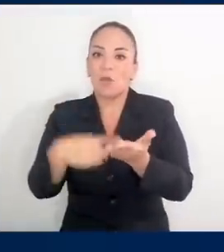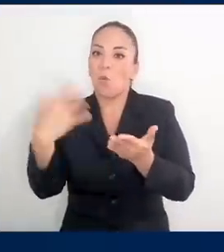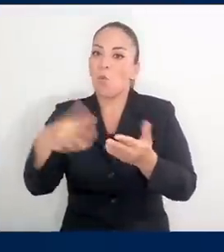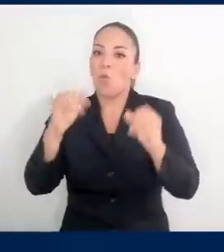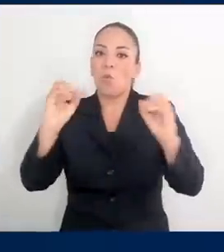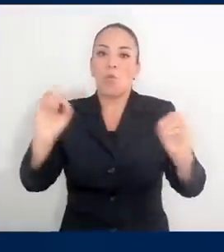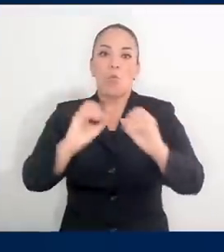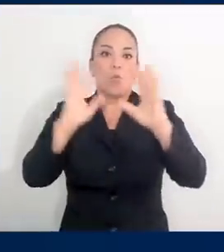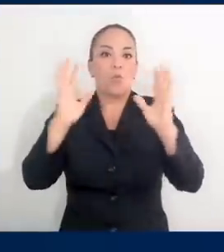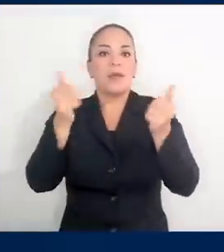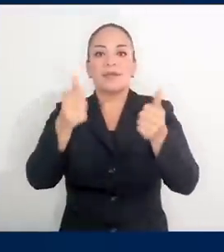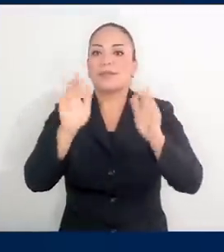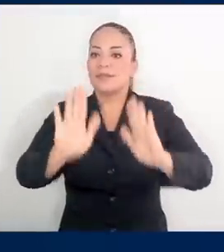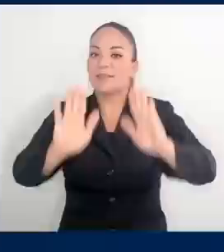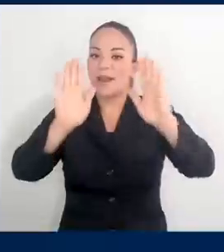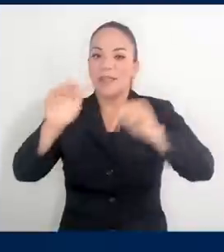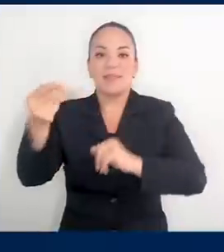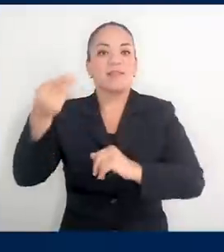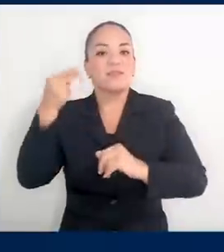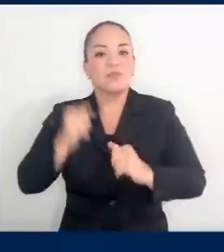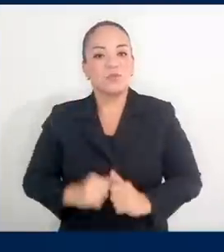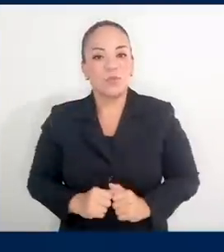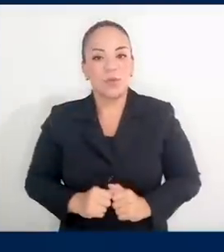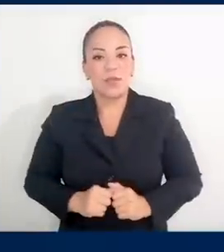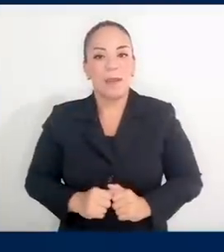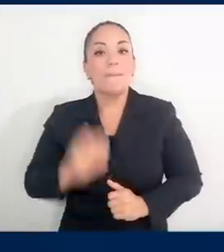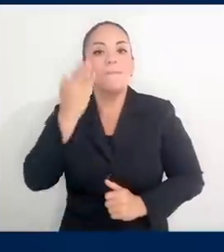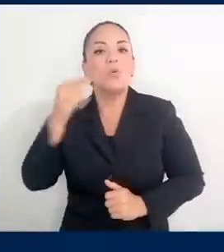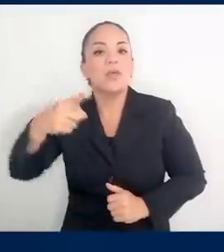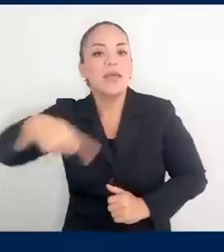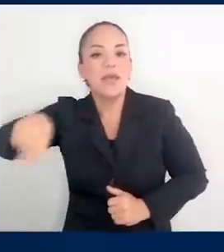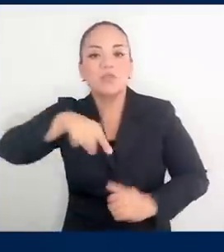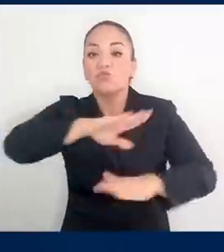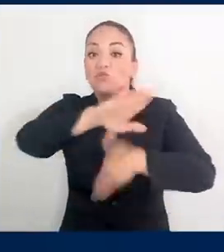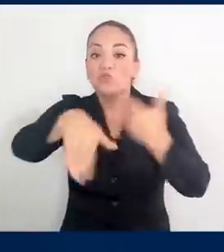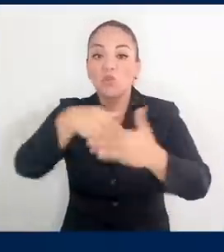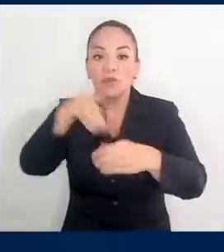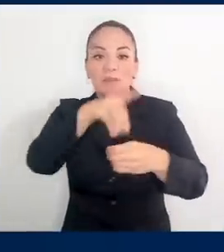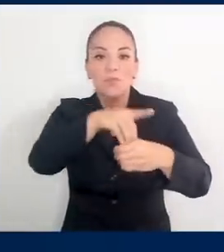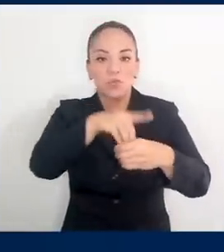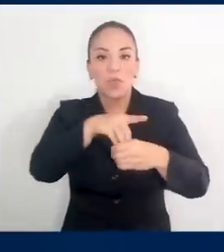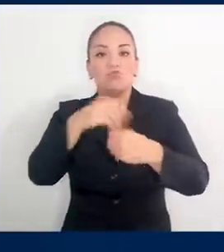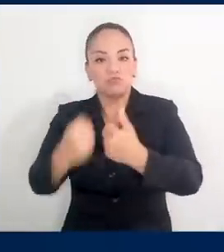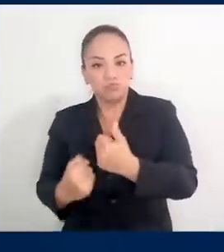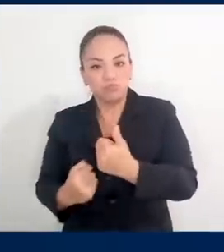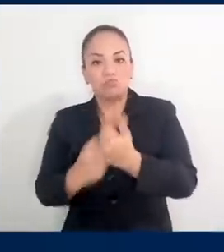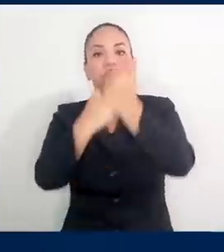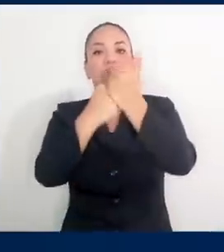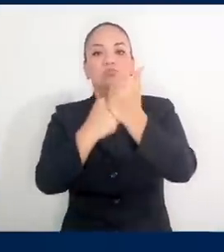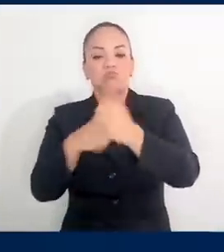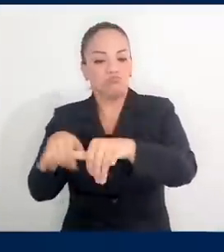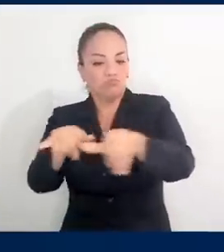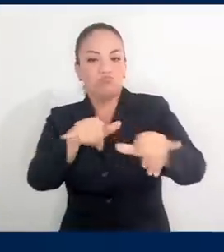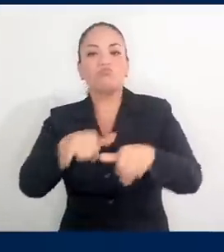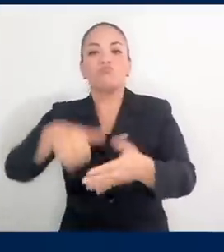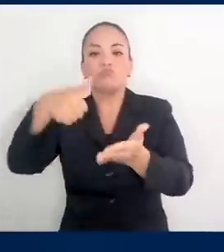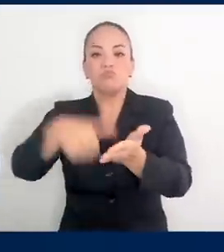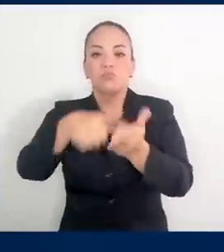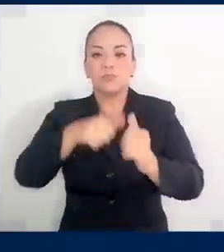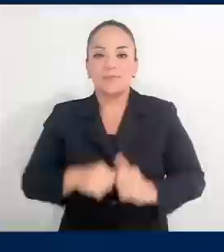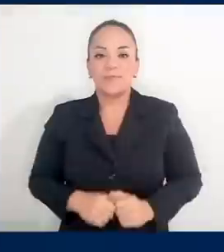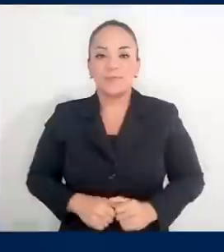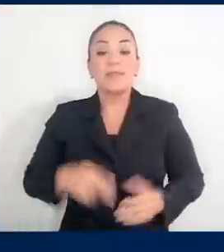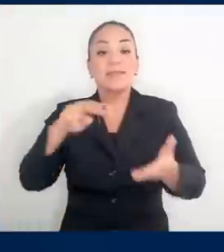esta ley de eurobonos. Unanimidad a favor de todos los diputados que estaban en el